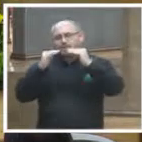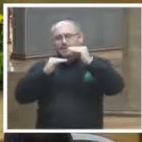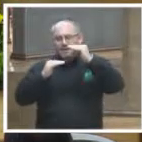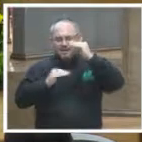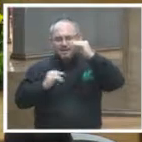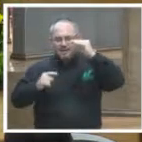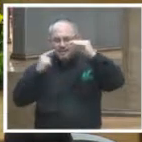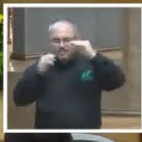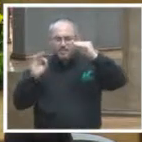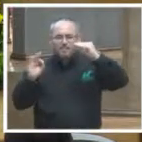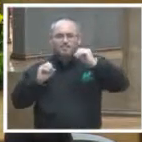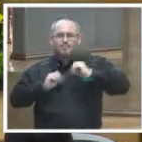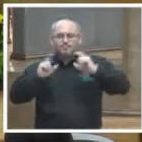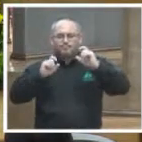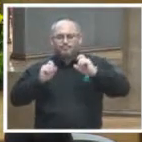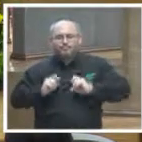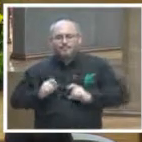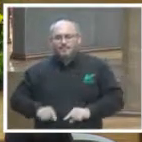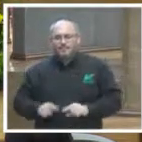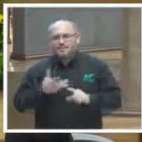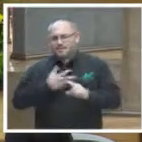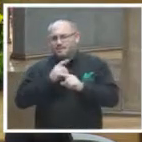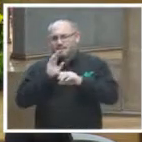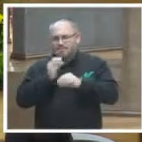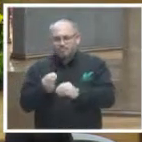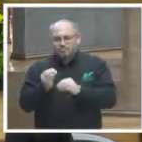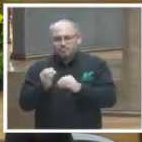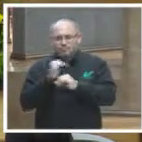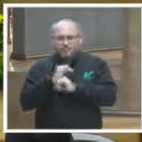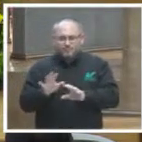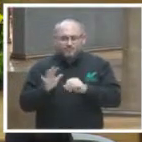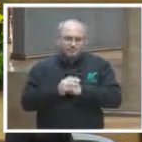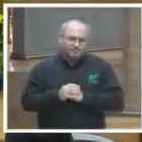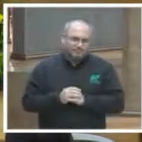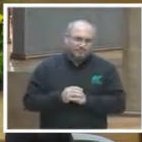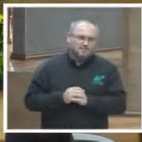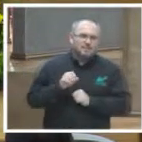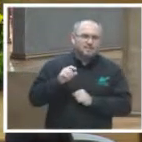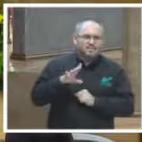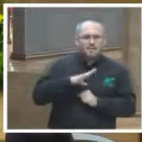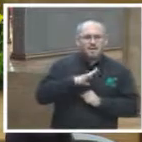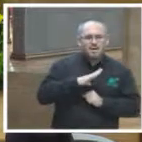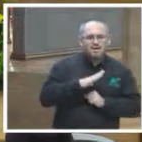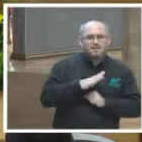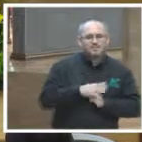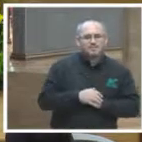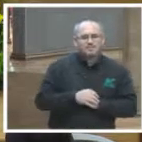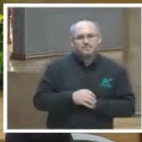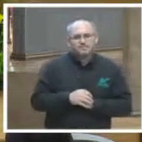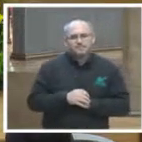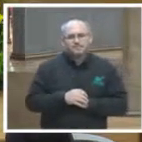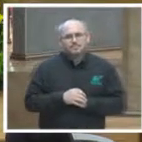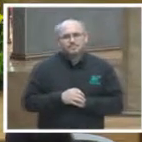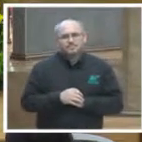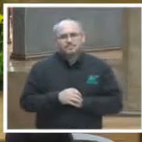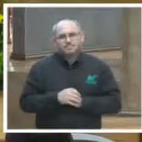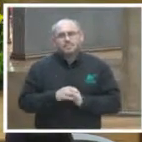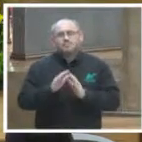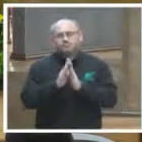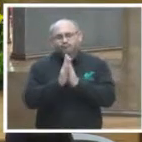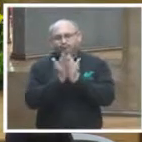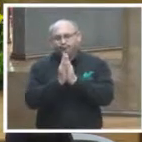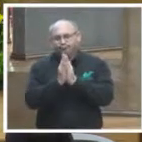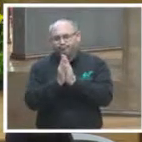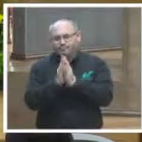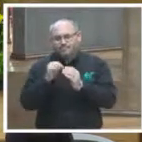portales perdón en donde también cuentan con mucha mucha información existen todos los libros que